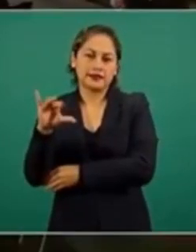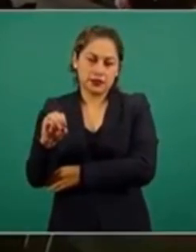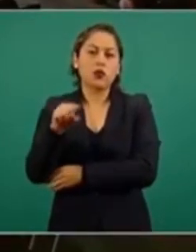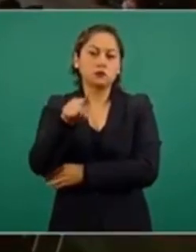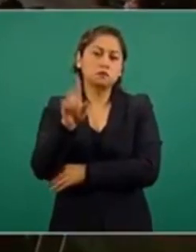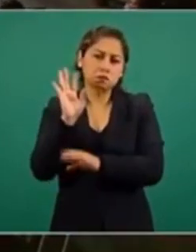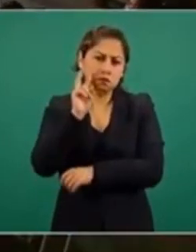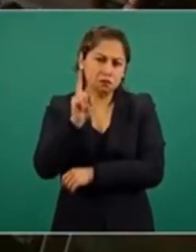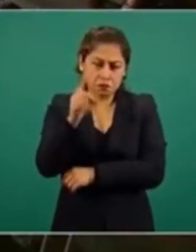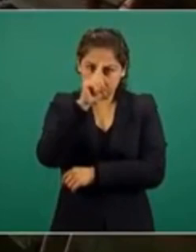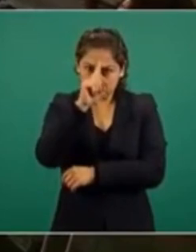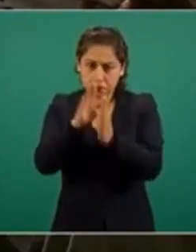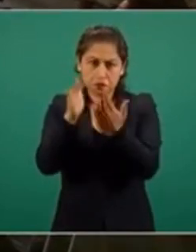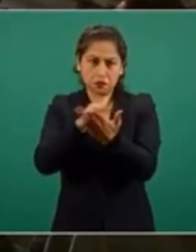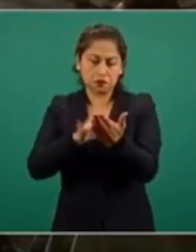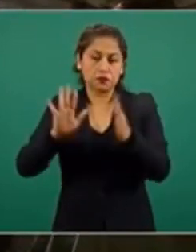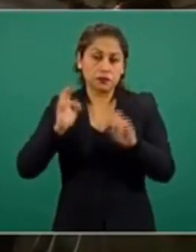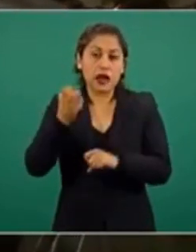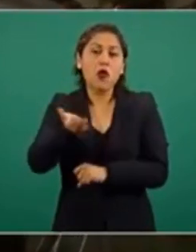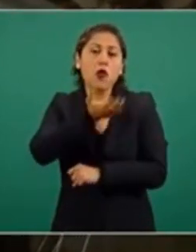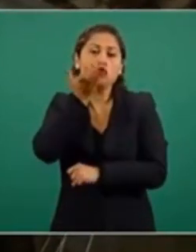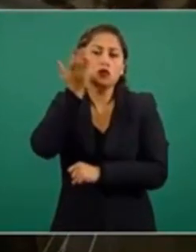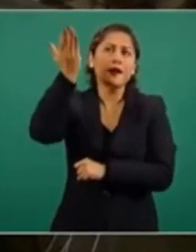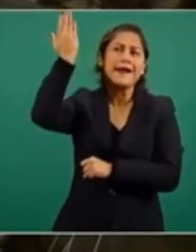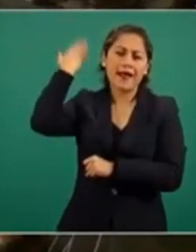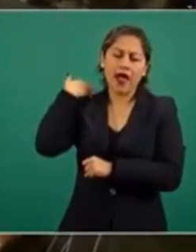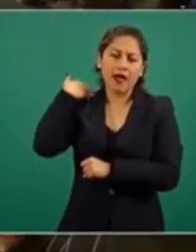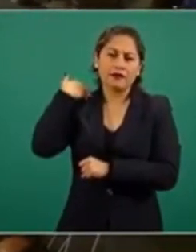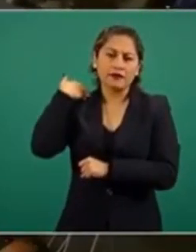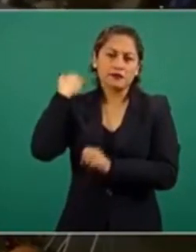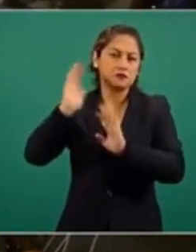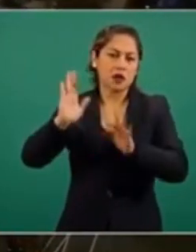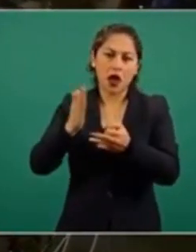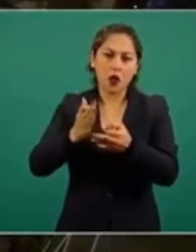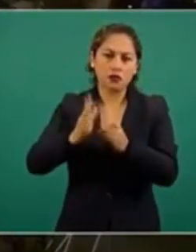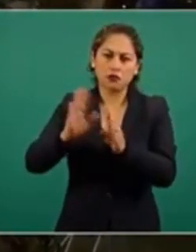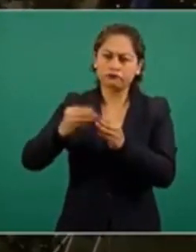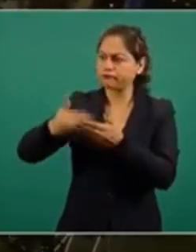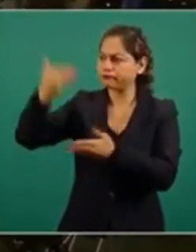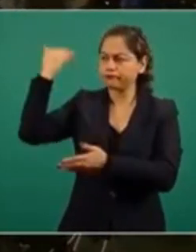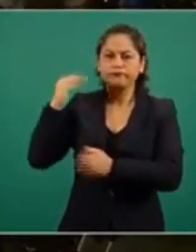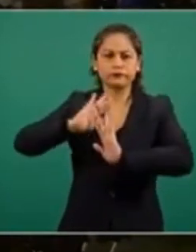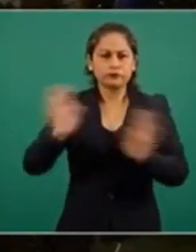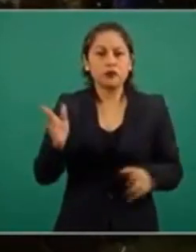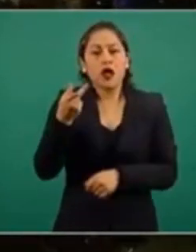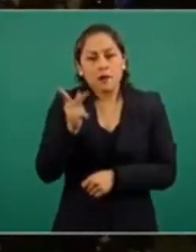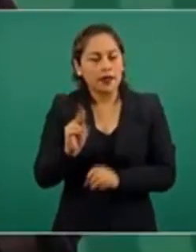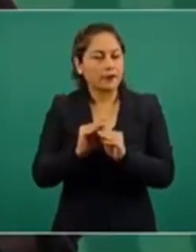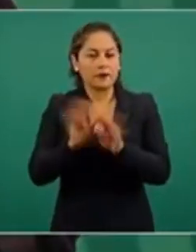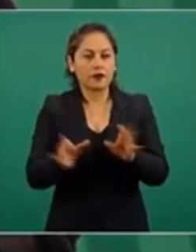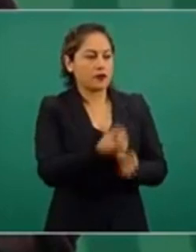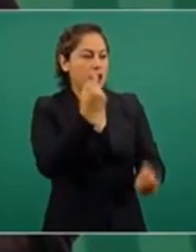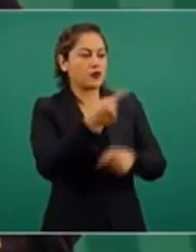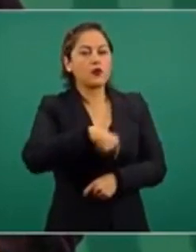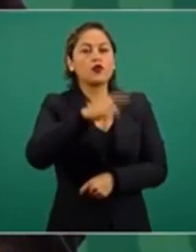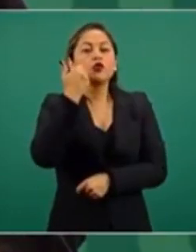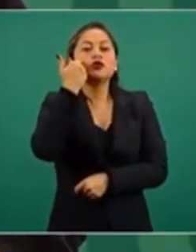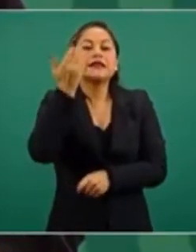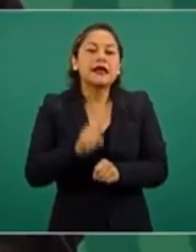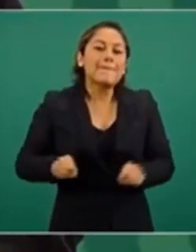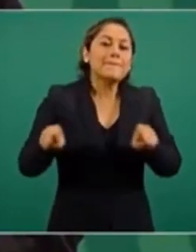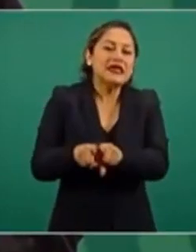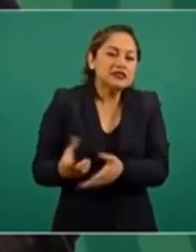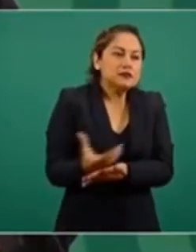Entonces, eso ya también se quedó atrás, pero produce nostalgia. De quienes quisieran que eso, pues ya no.